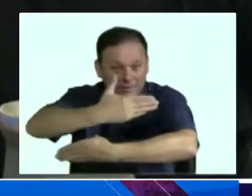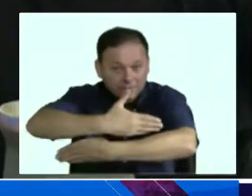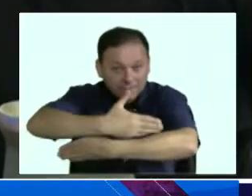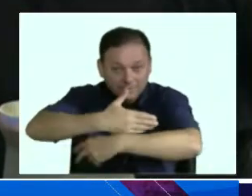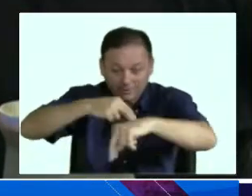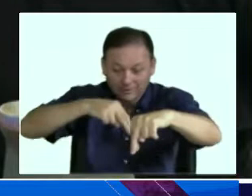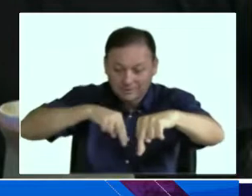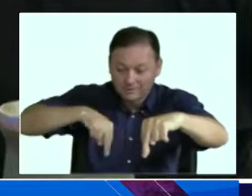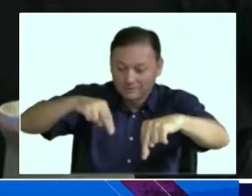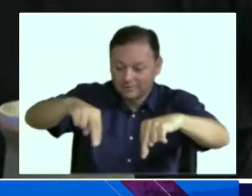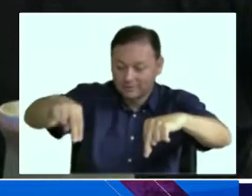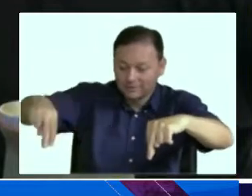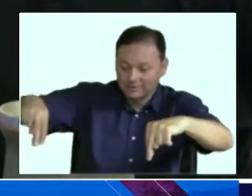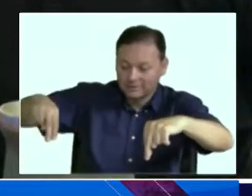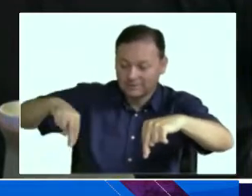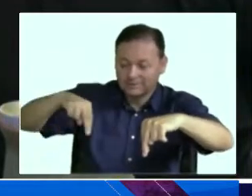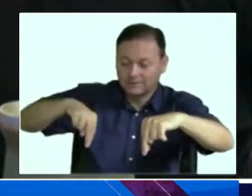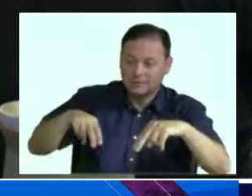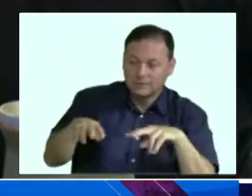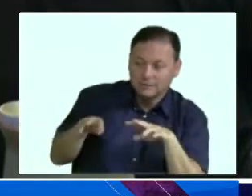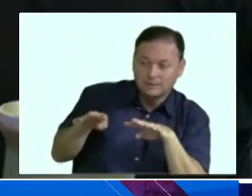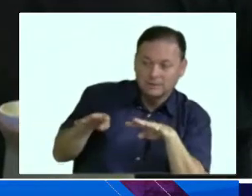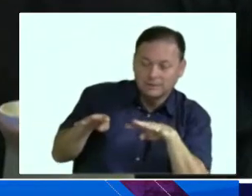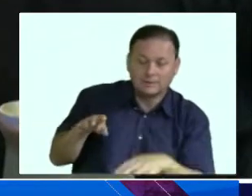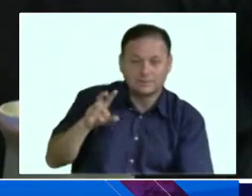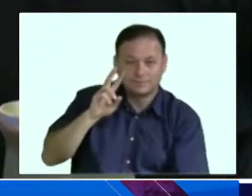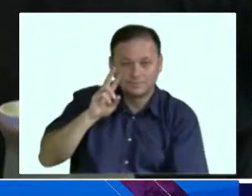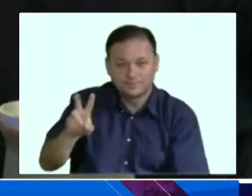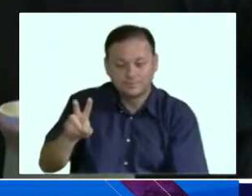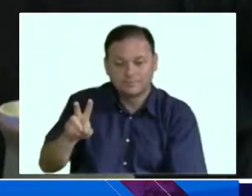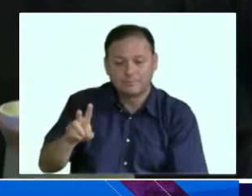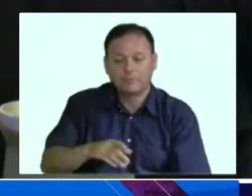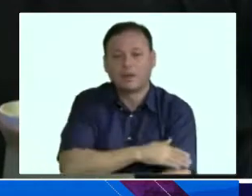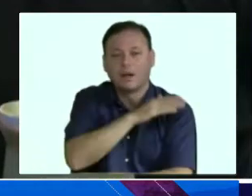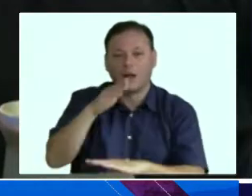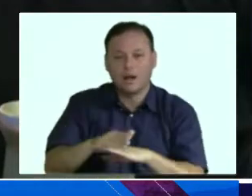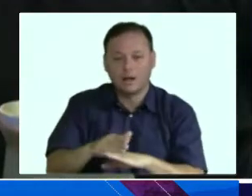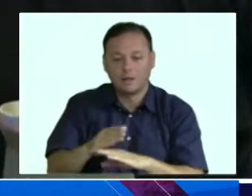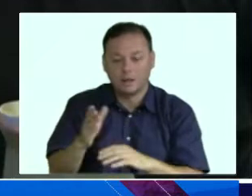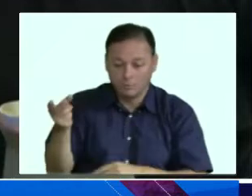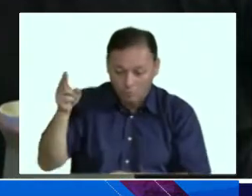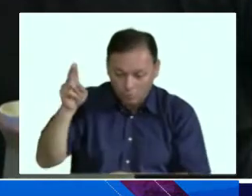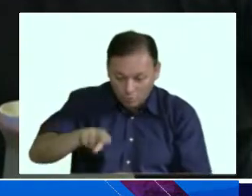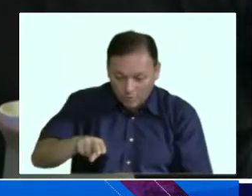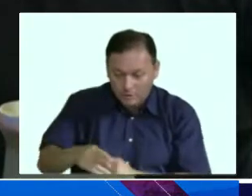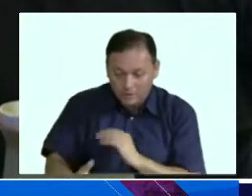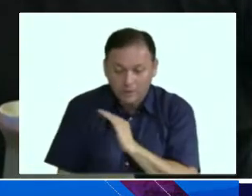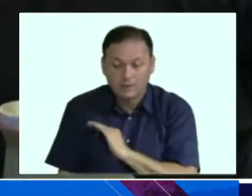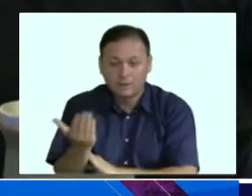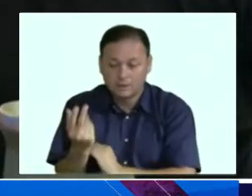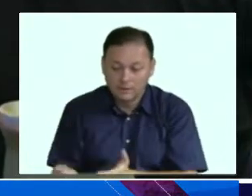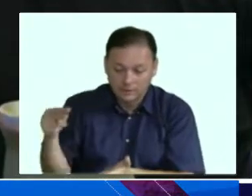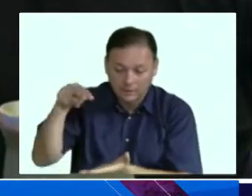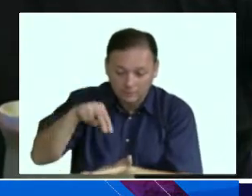tendríamos 15 estaciones desde la condenación hasta la resurrección. Realmente es un evento único, yo creo, a nivel